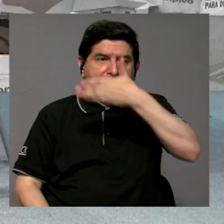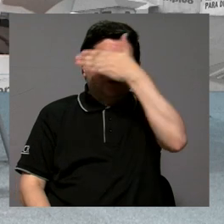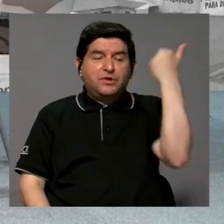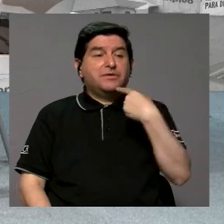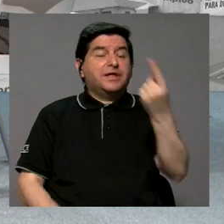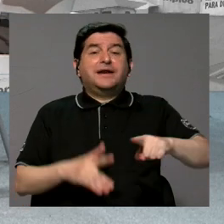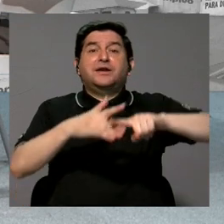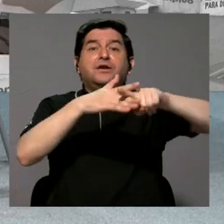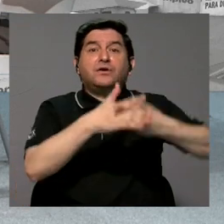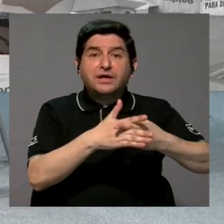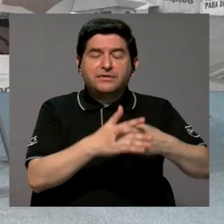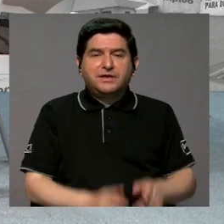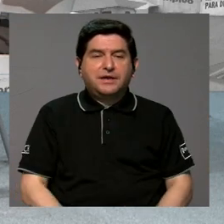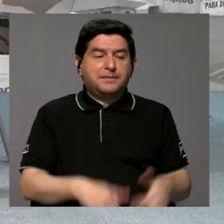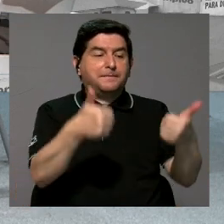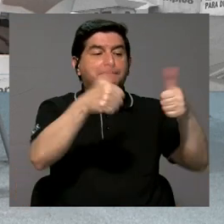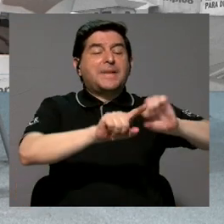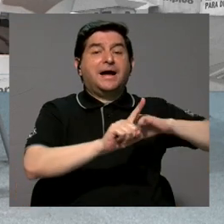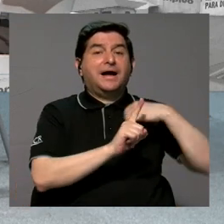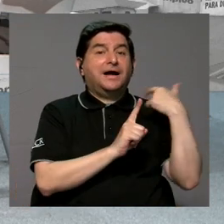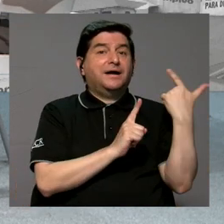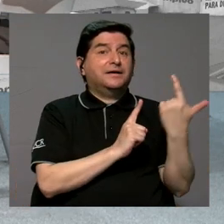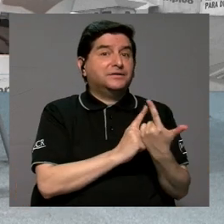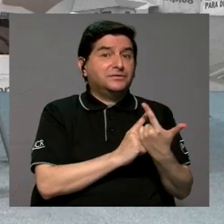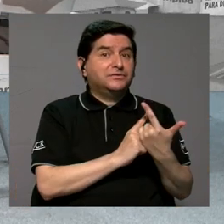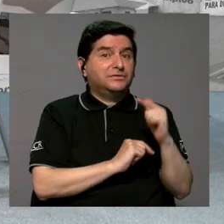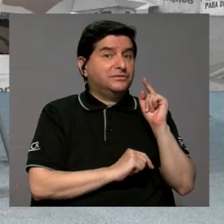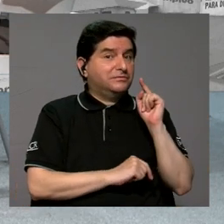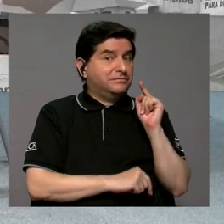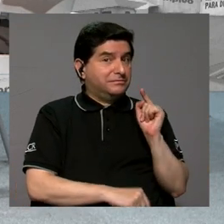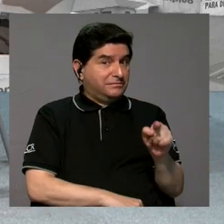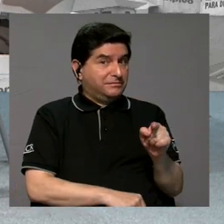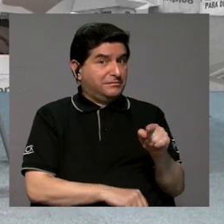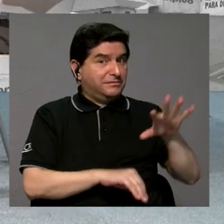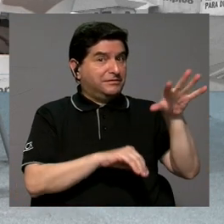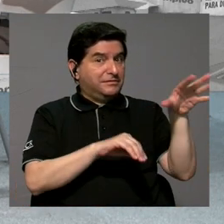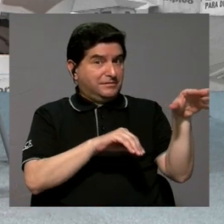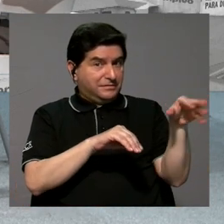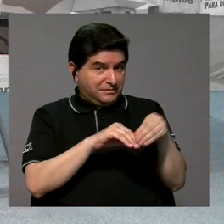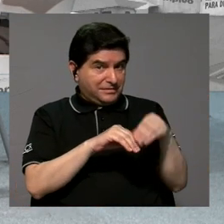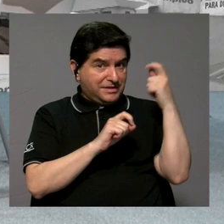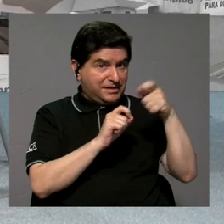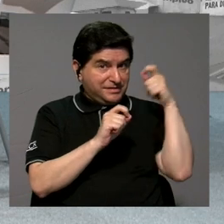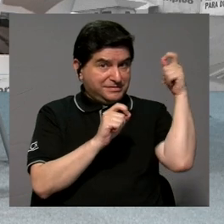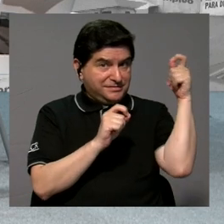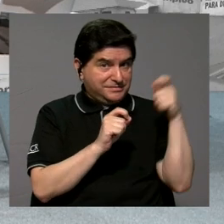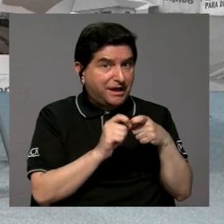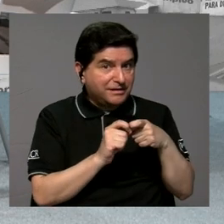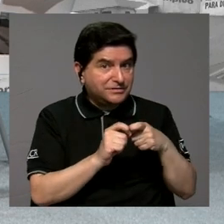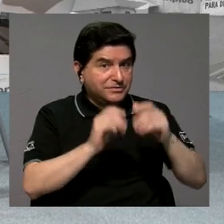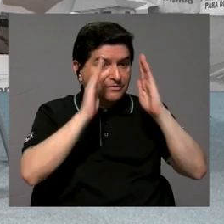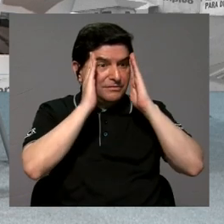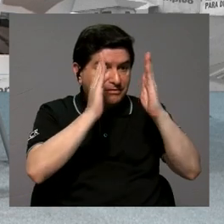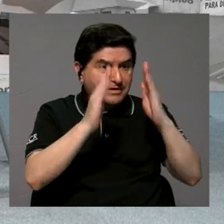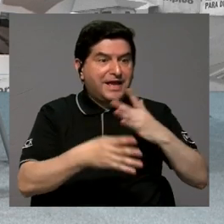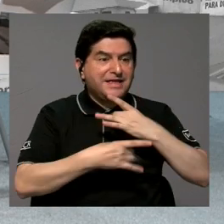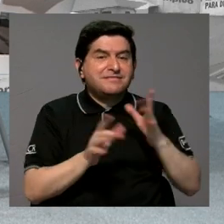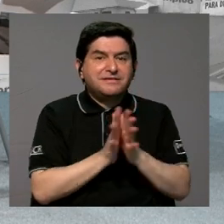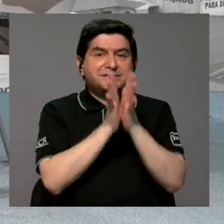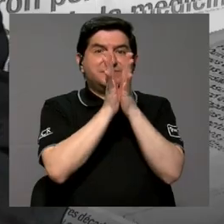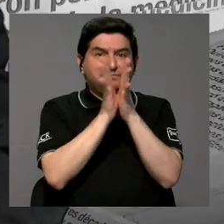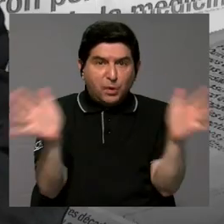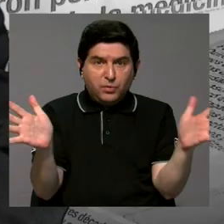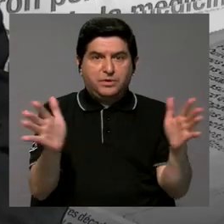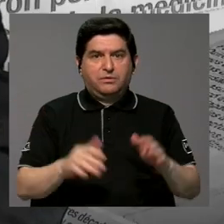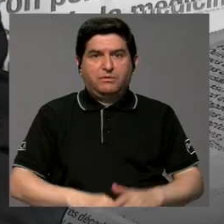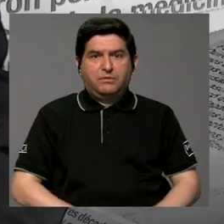le decía al principio, lo del pacto social, lo de ese pacto social y además específicamente lo de velar por el interés público,